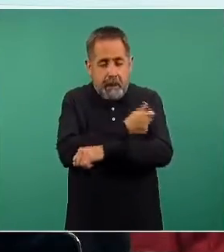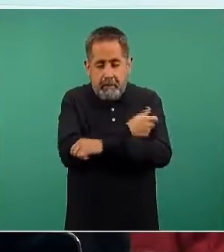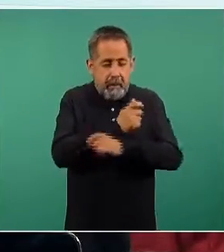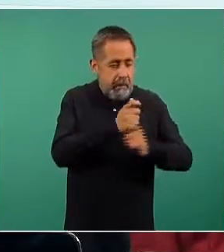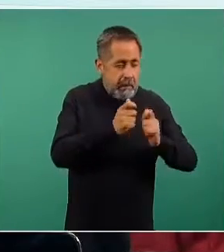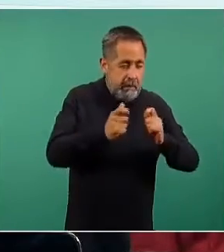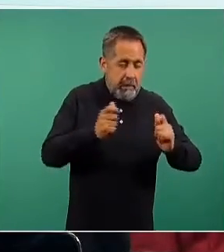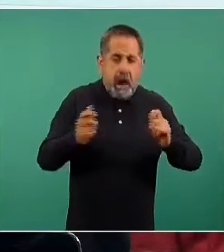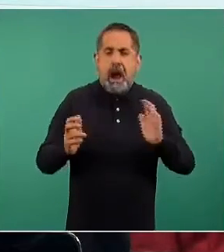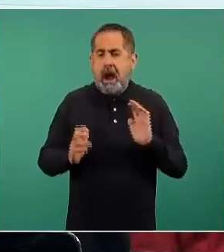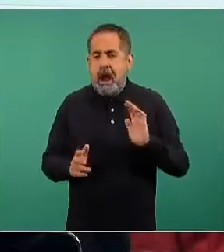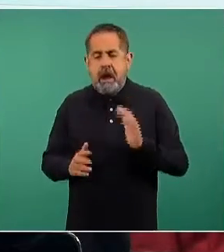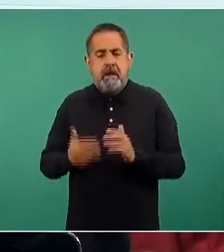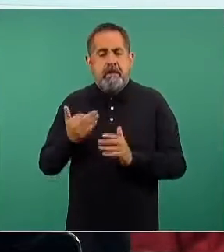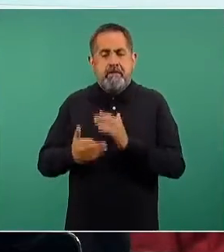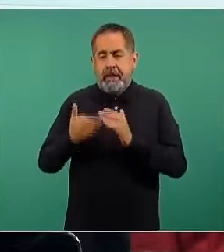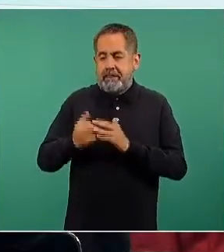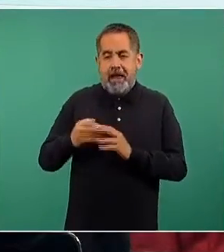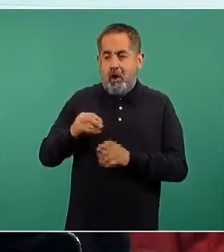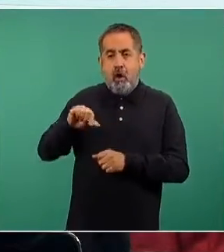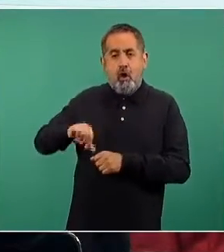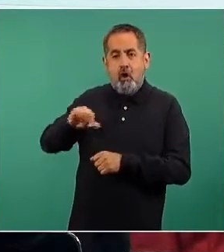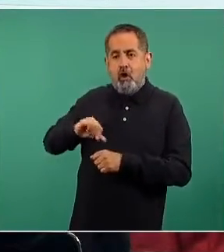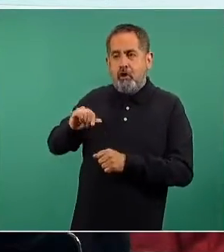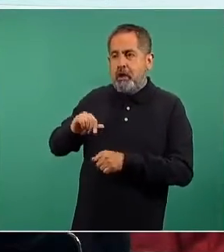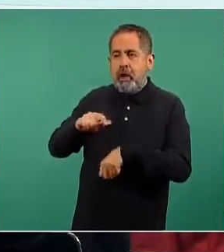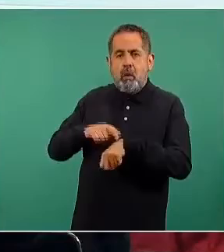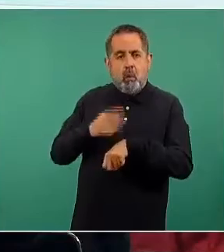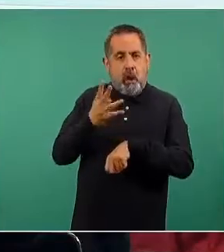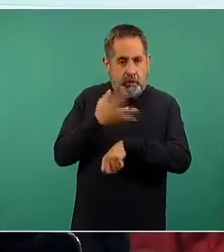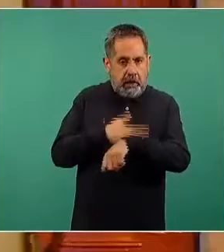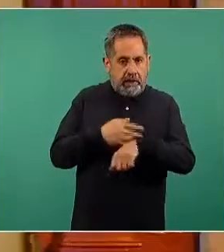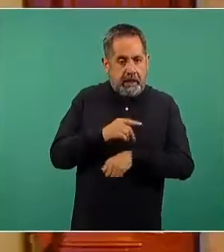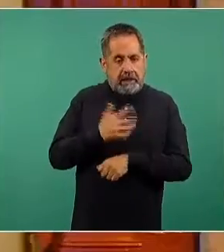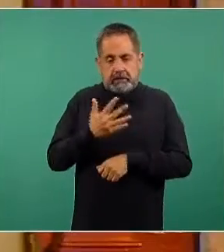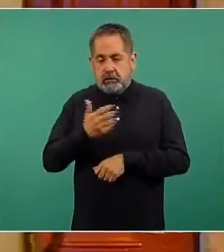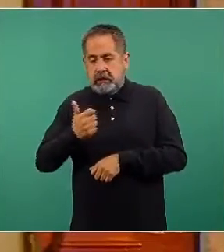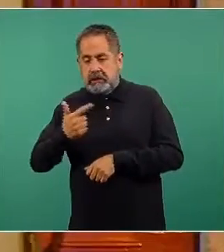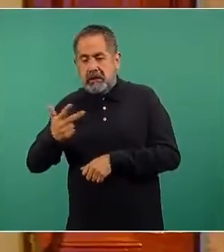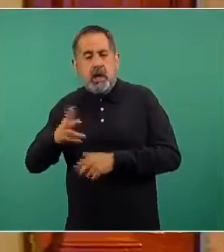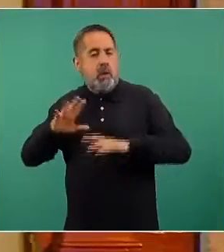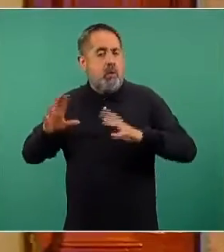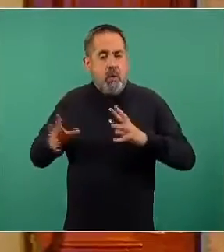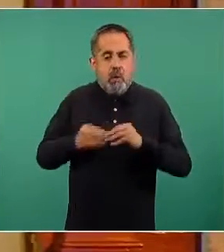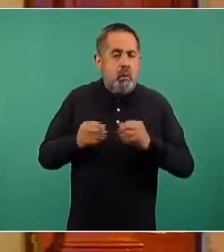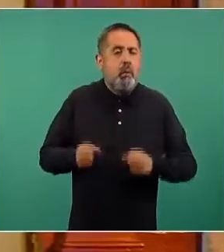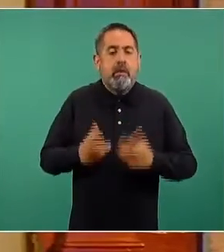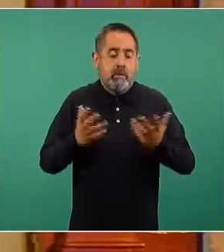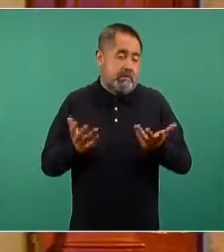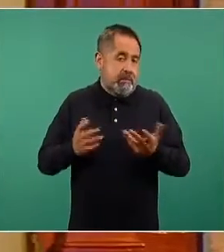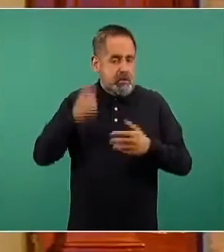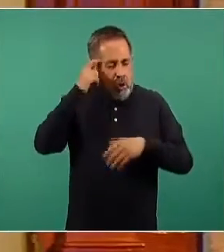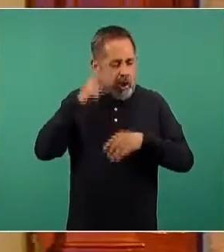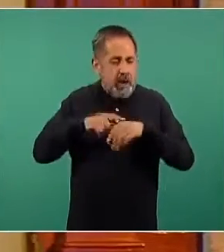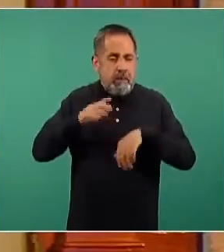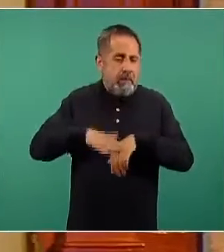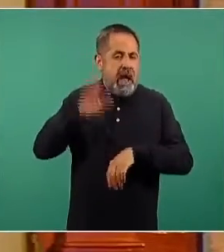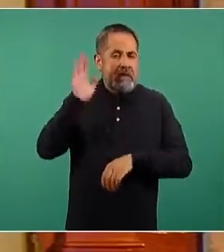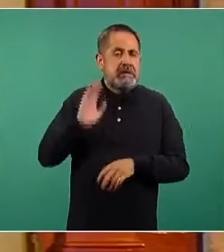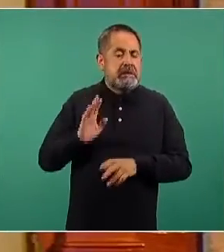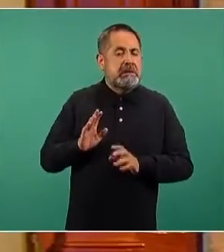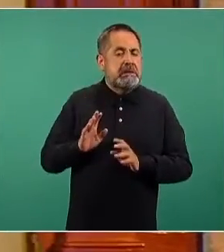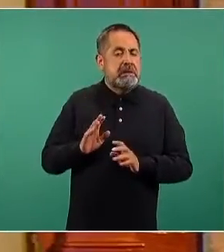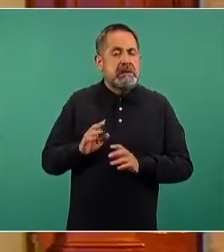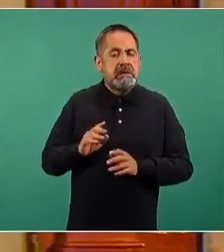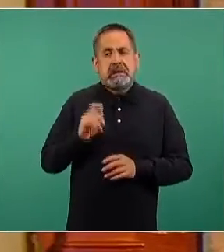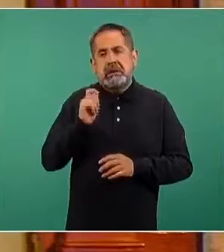considerando que falta todavía el corte final del día, donde seguro este número se incrementará y se estará acercando a esos días en donde